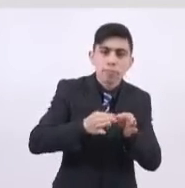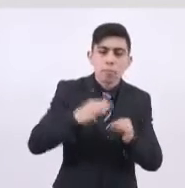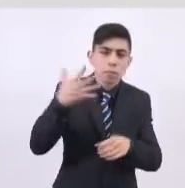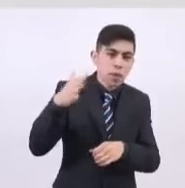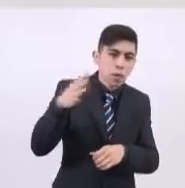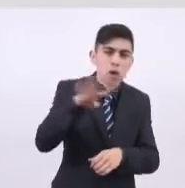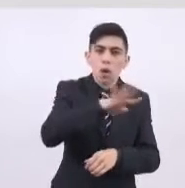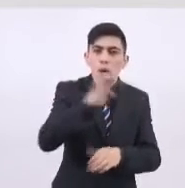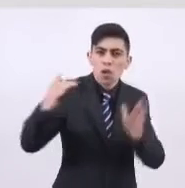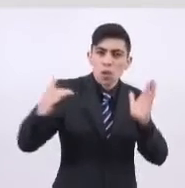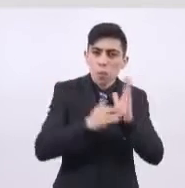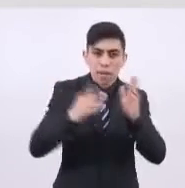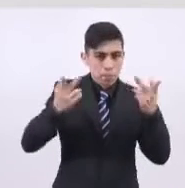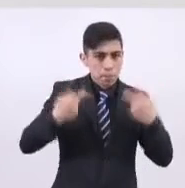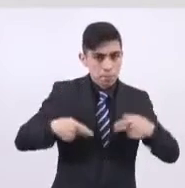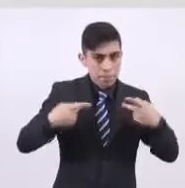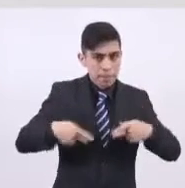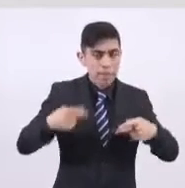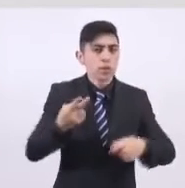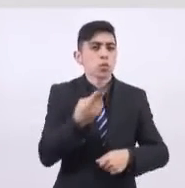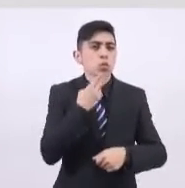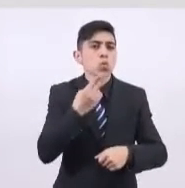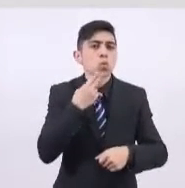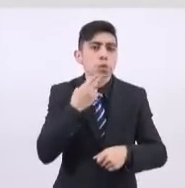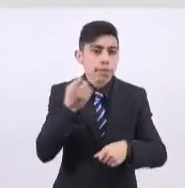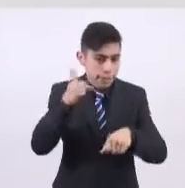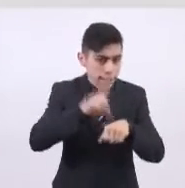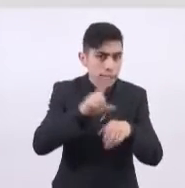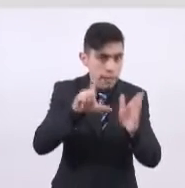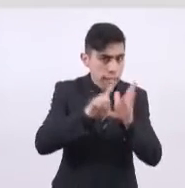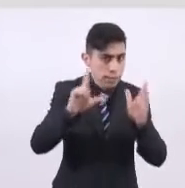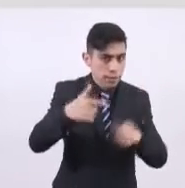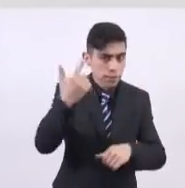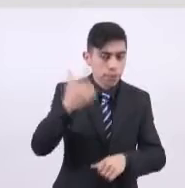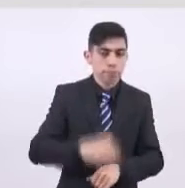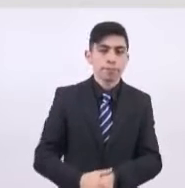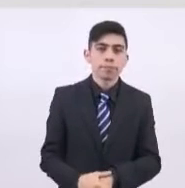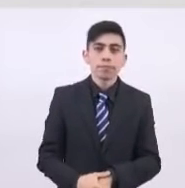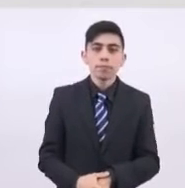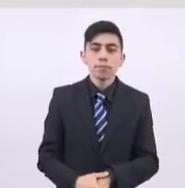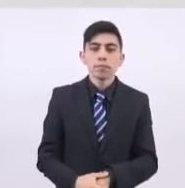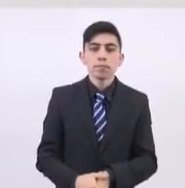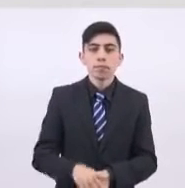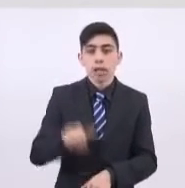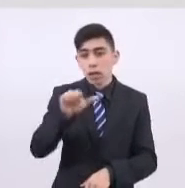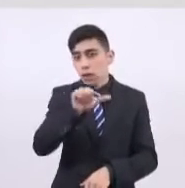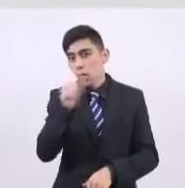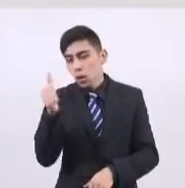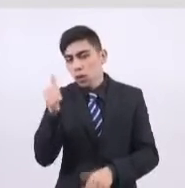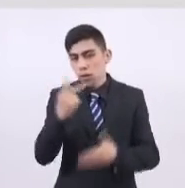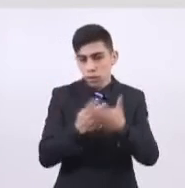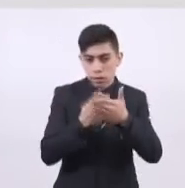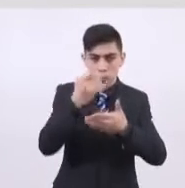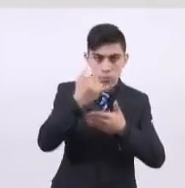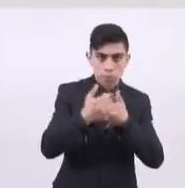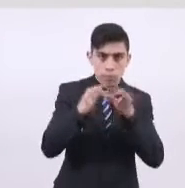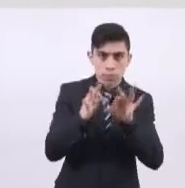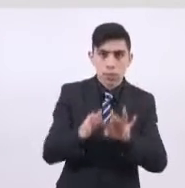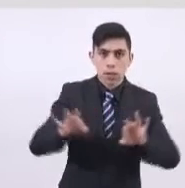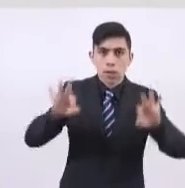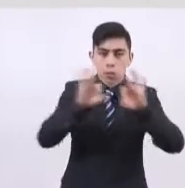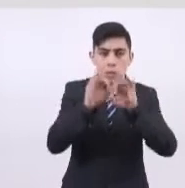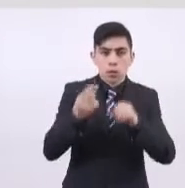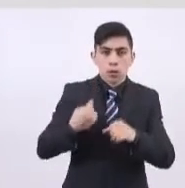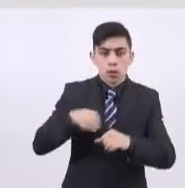400 mil pasajeros que cotidianamente usaban la línea. Otro de los proyectos importantes en donde